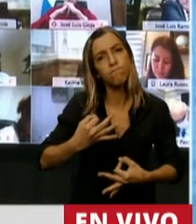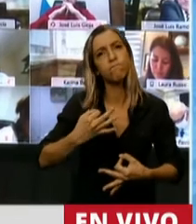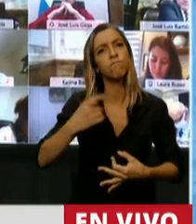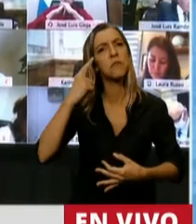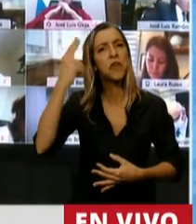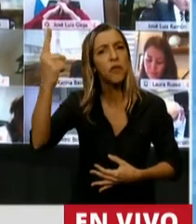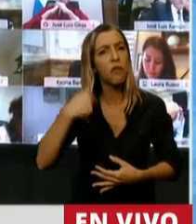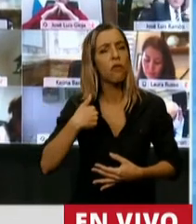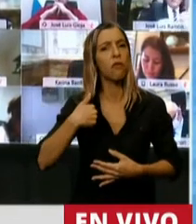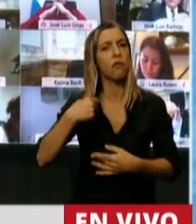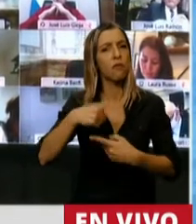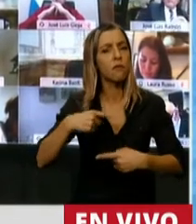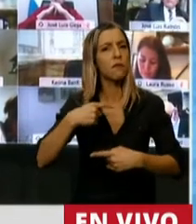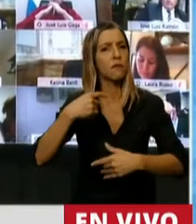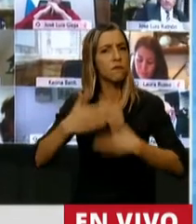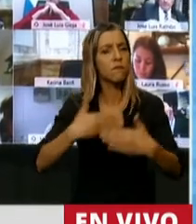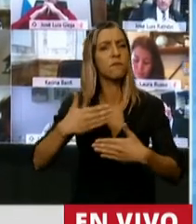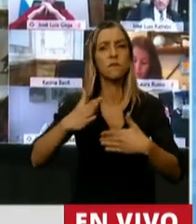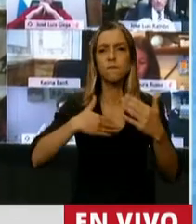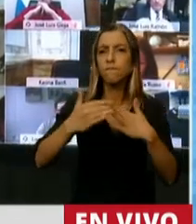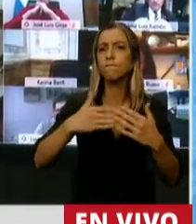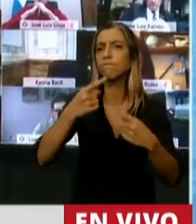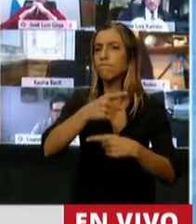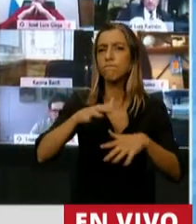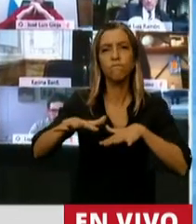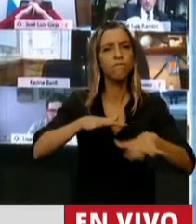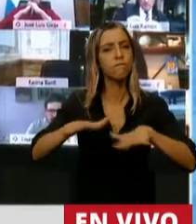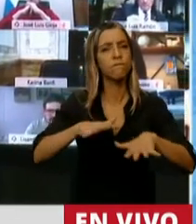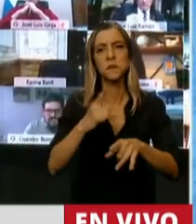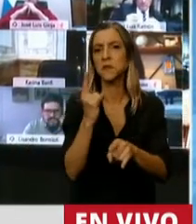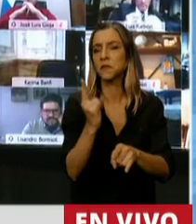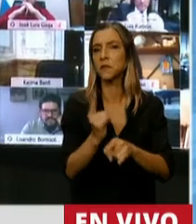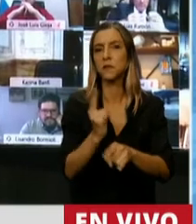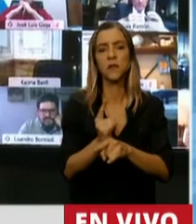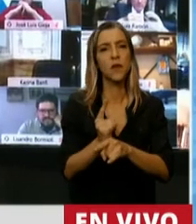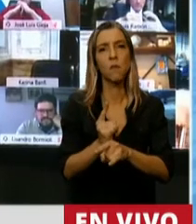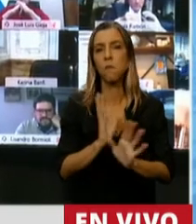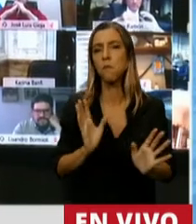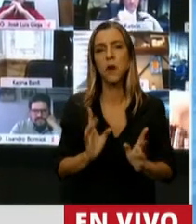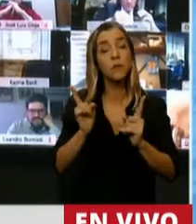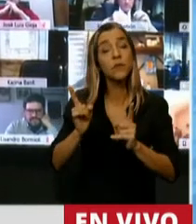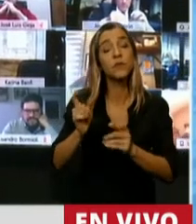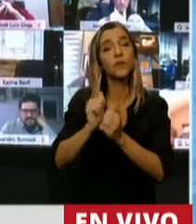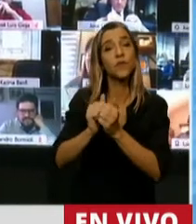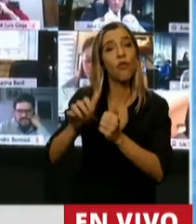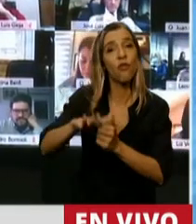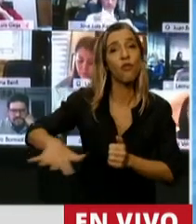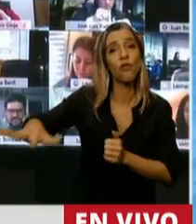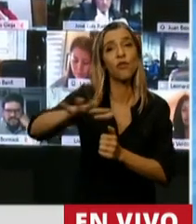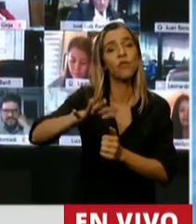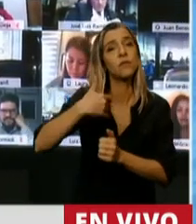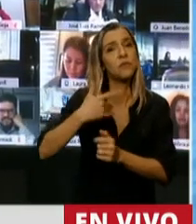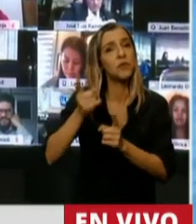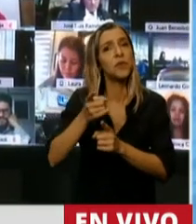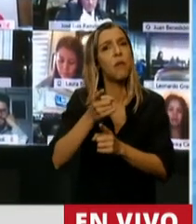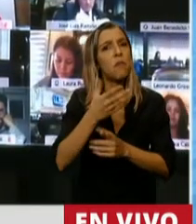que puso el cuerpo y que fue partícipe activo en esa ciudad de Rosario de hechos políticos muy